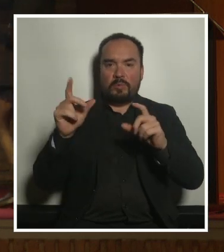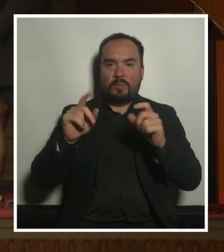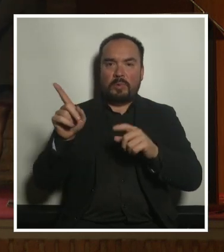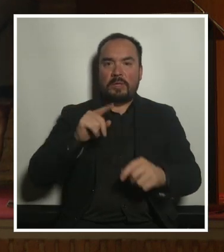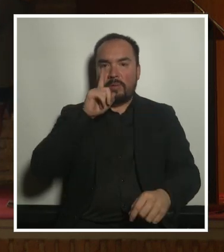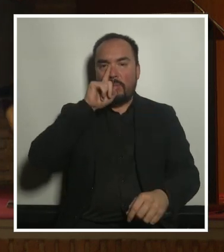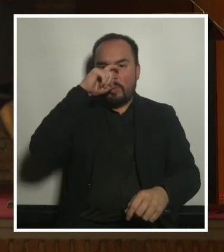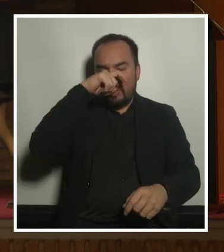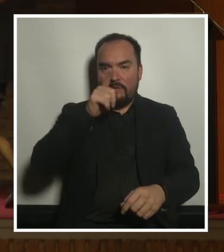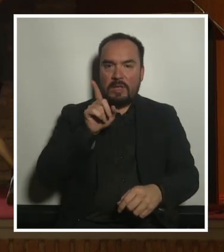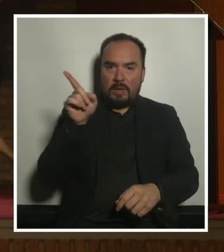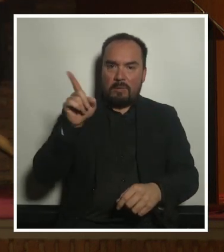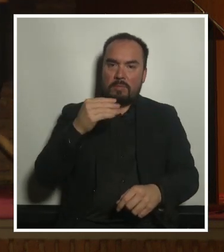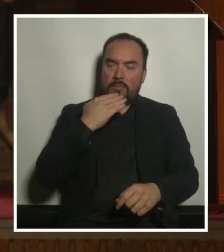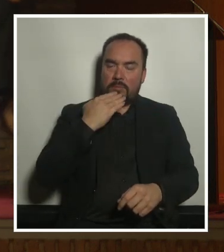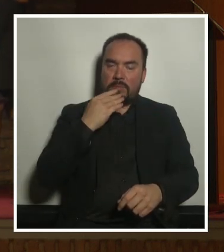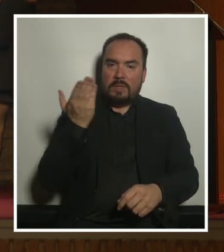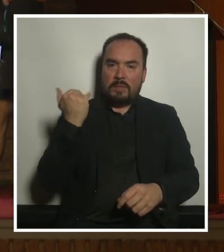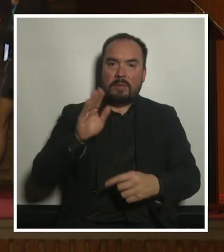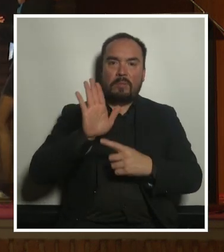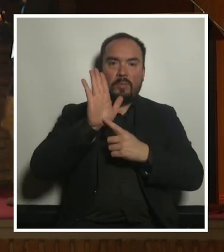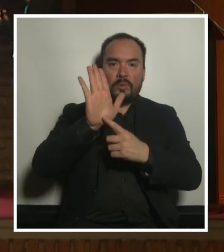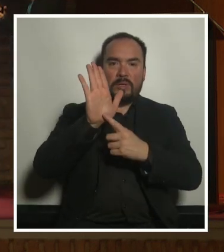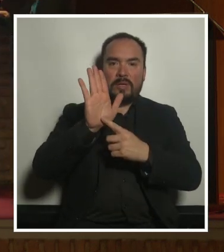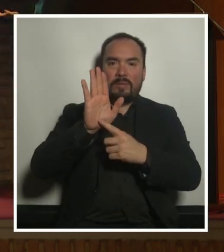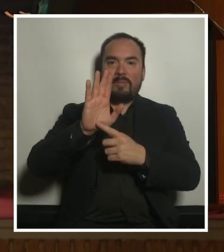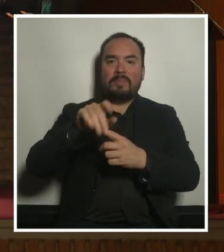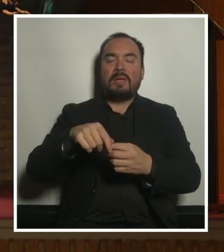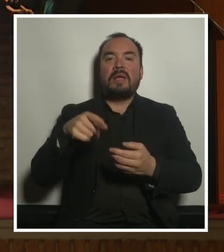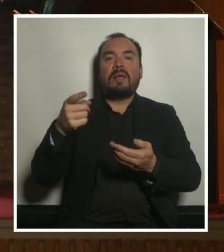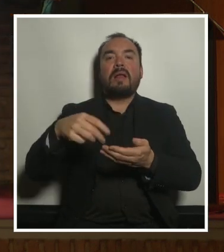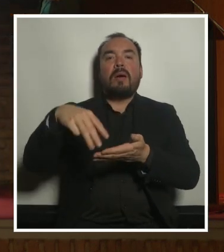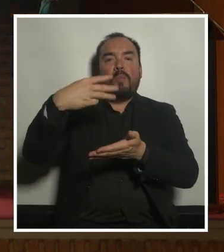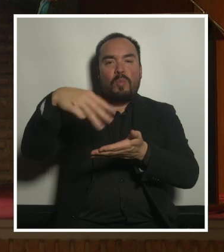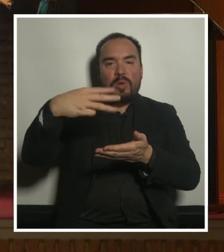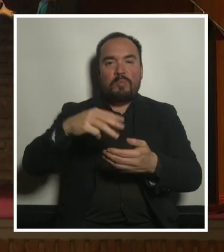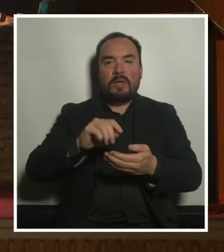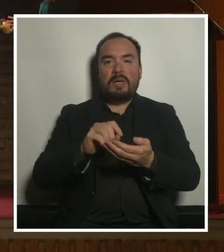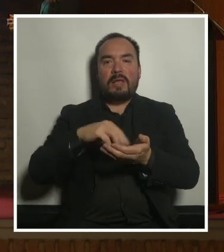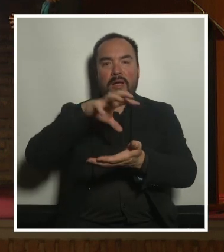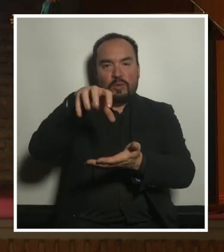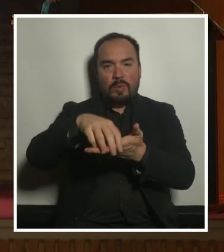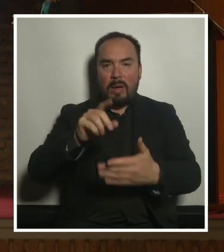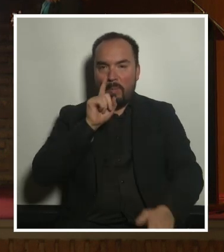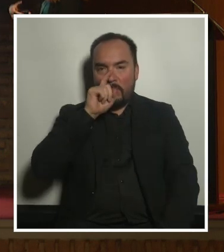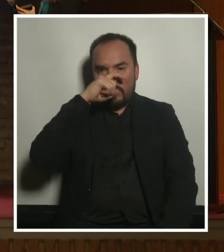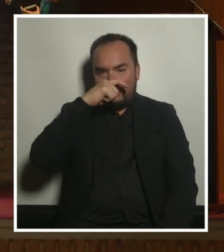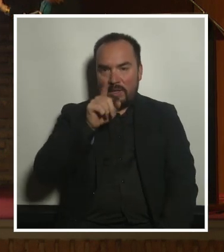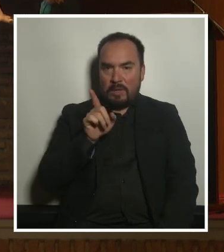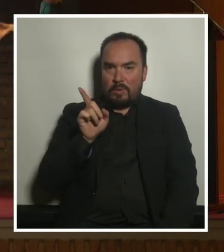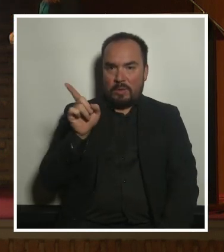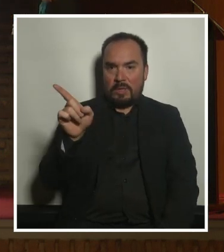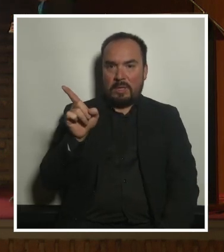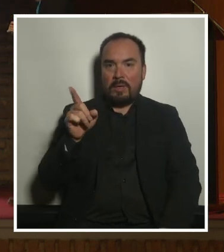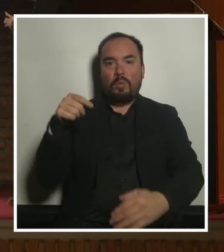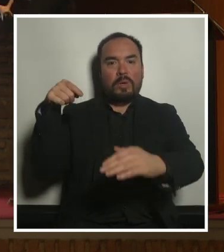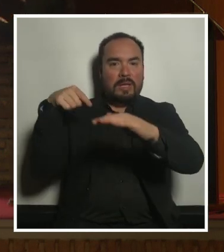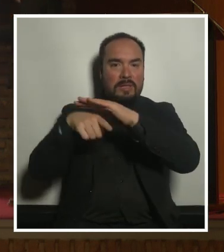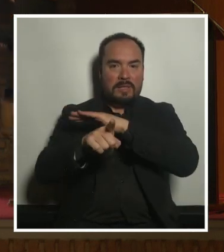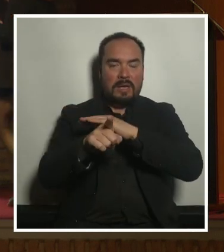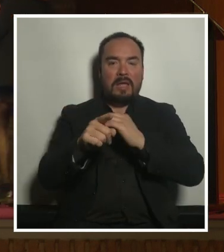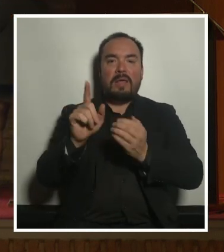una entrada que cambiaron en la intendencia de Montevideo para que fuera una entrada con un espacio